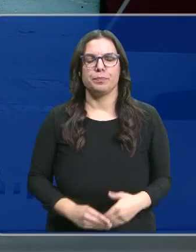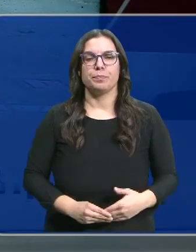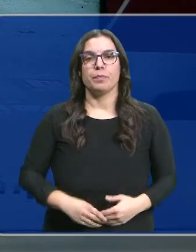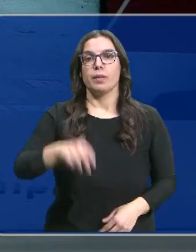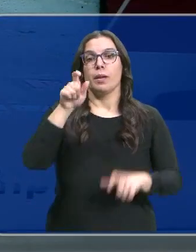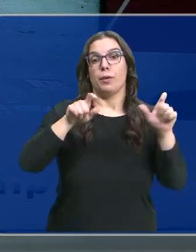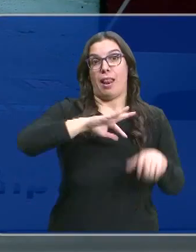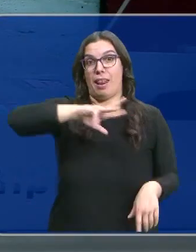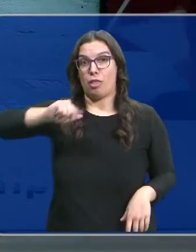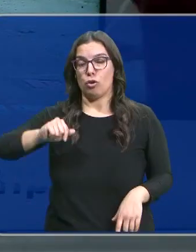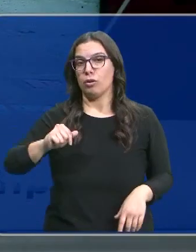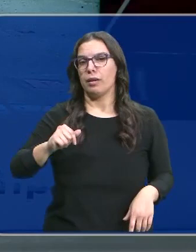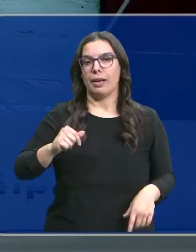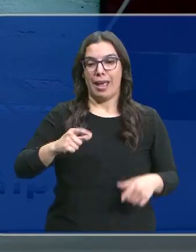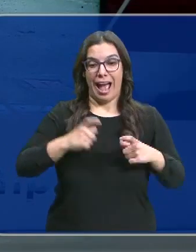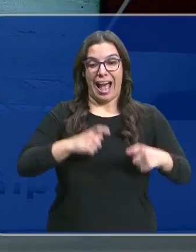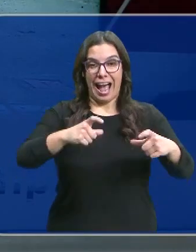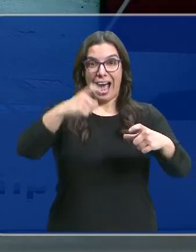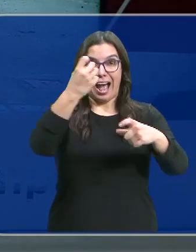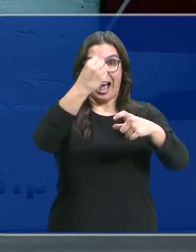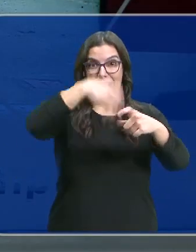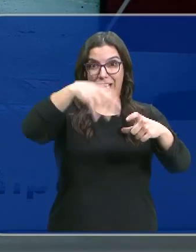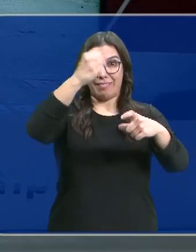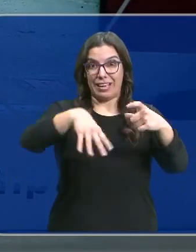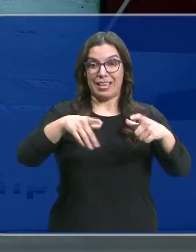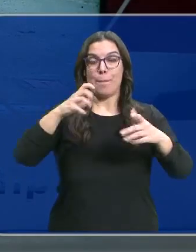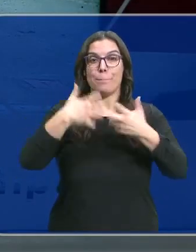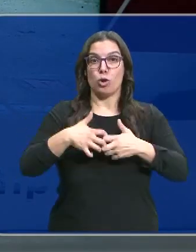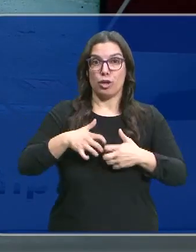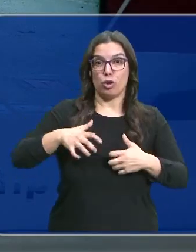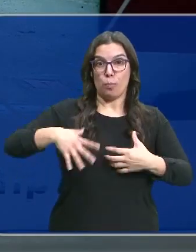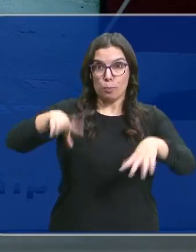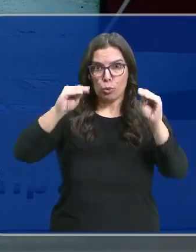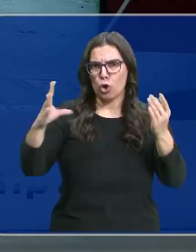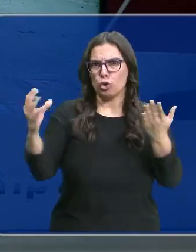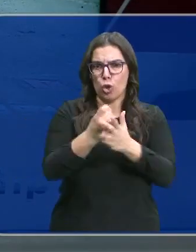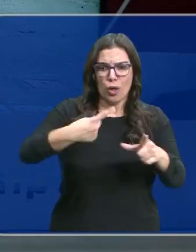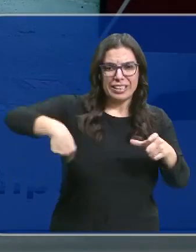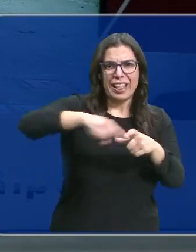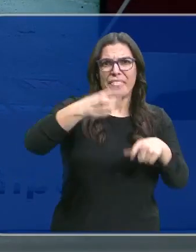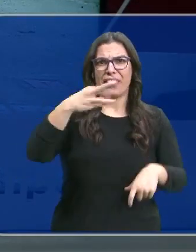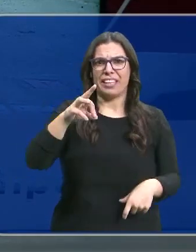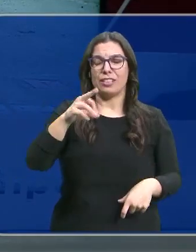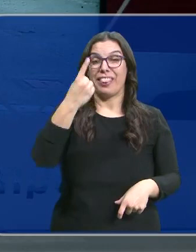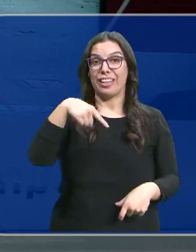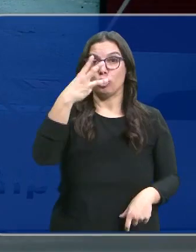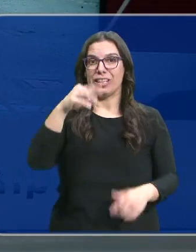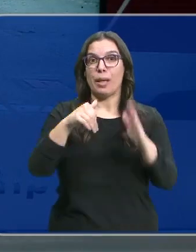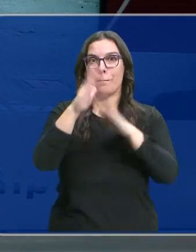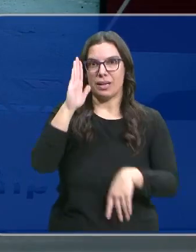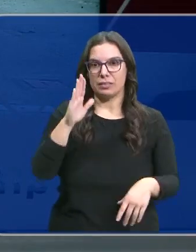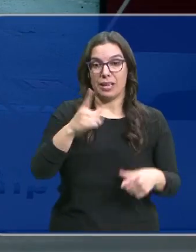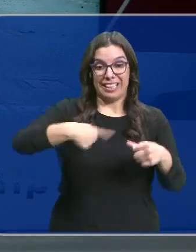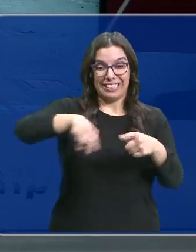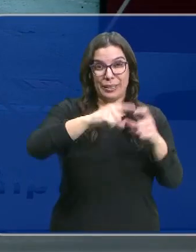Los ladrones se han llevado todas las alcantarillas de un polígono de Burgos, más de 130 tapas de arquetas en total. Los costes económicos del